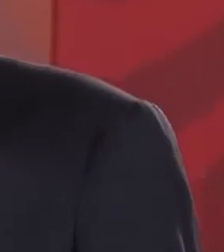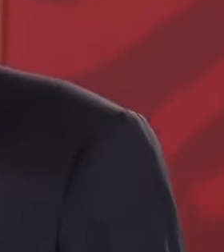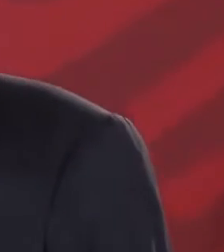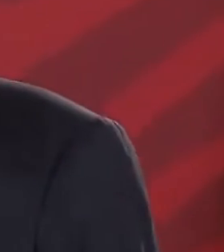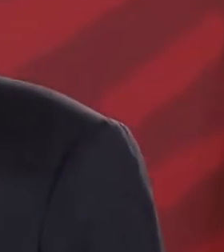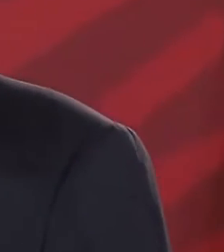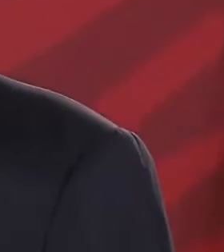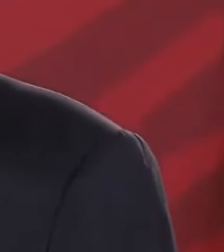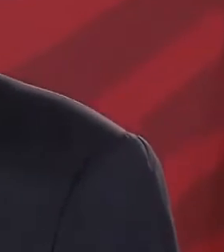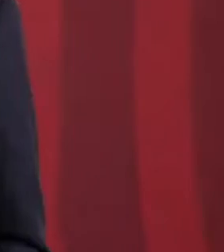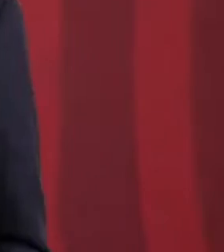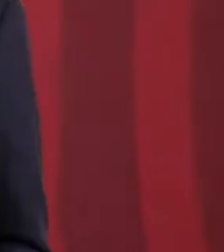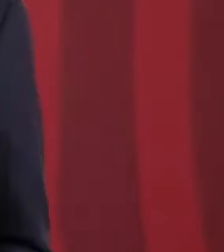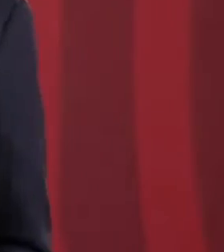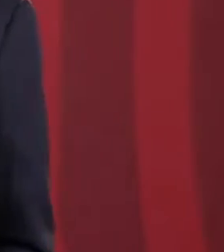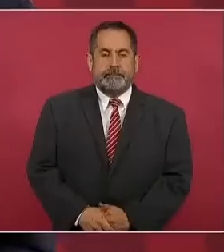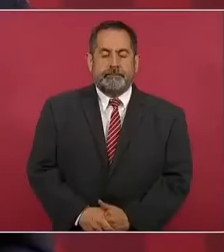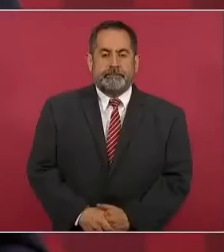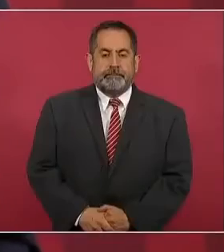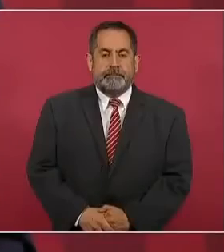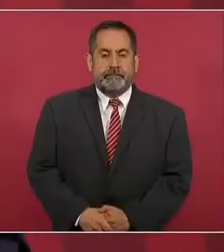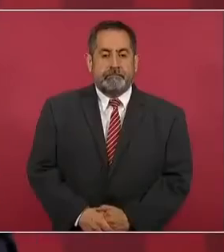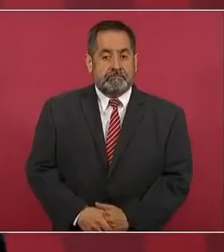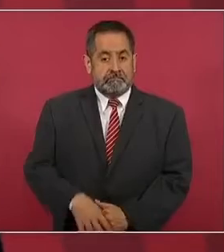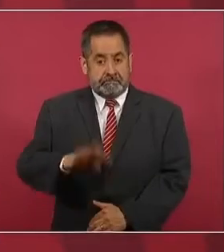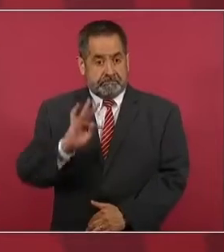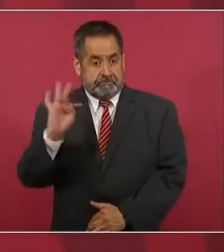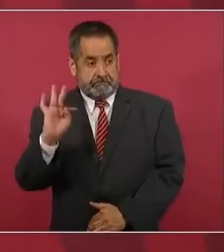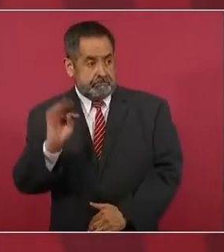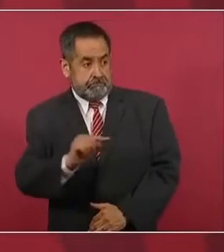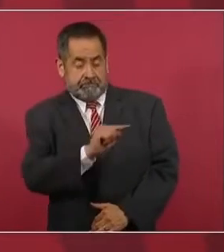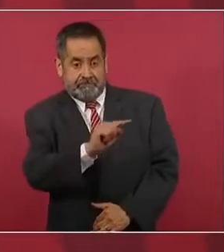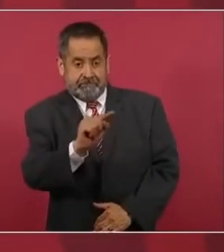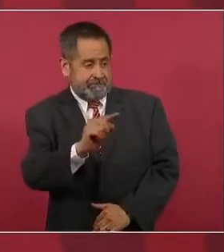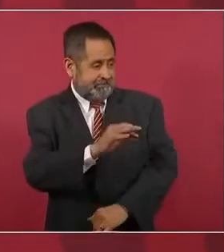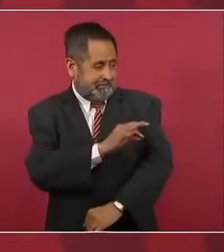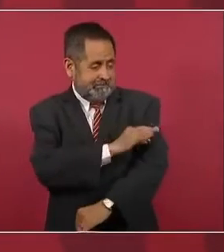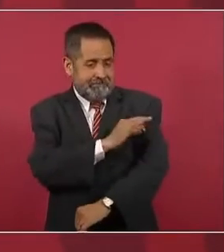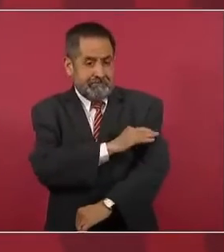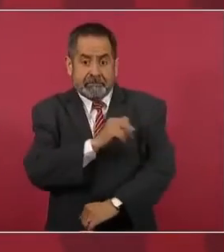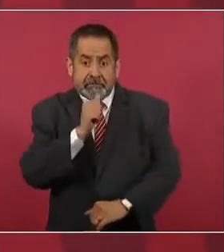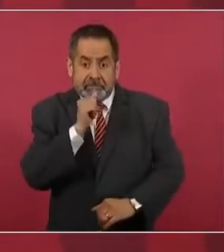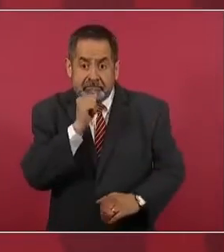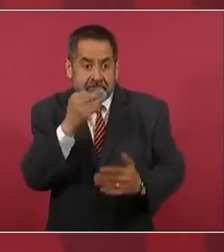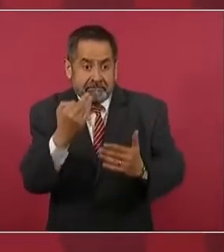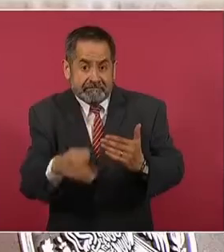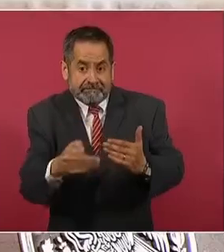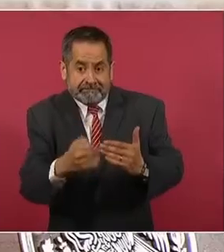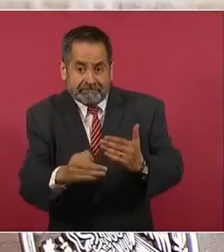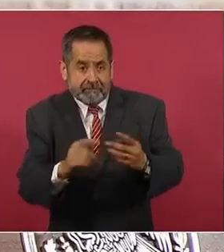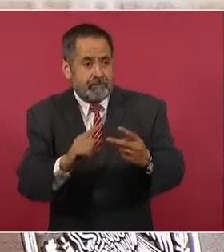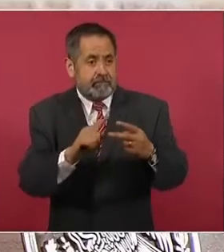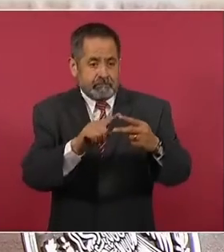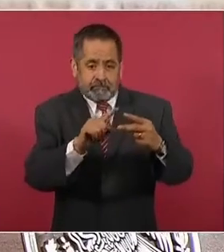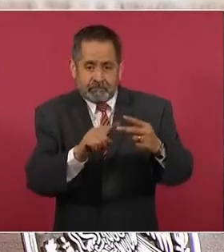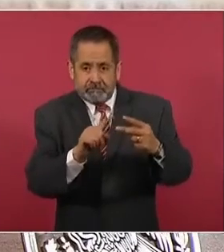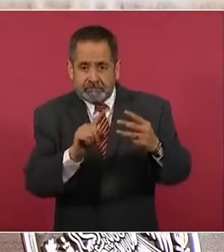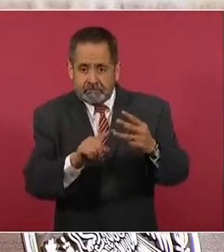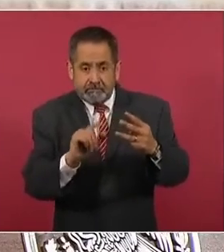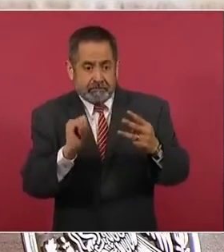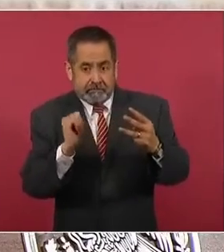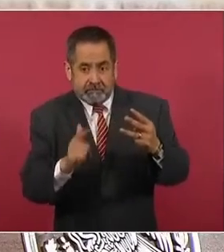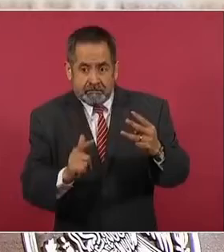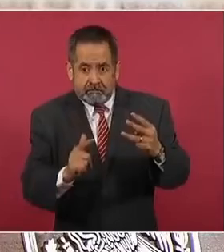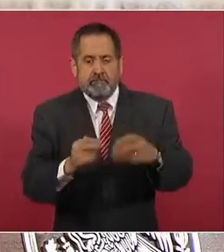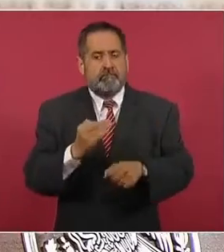les falta una vacuna, a los que les faltan los refuerzos. Nosotros estamos